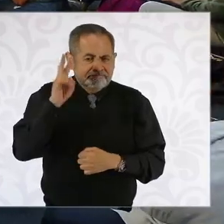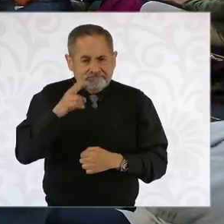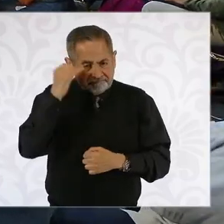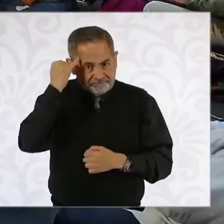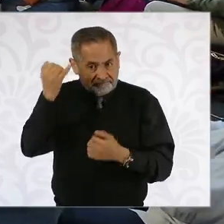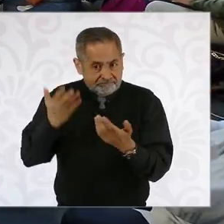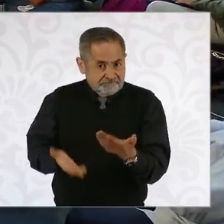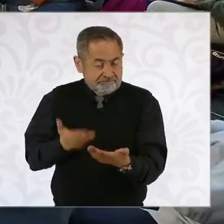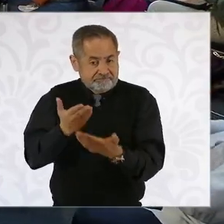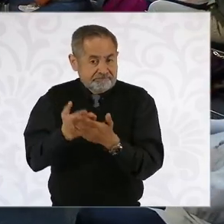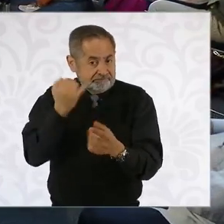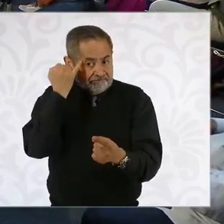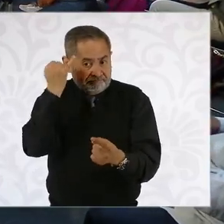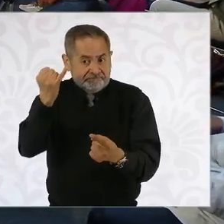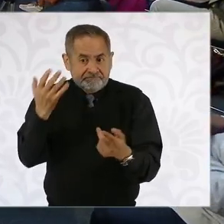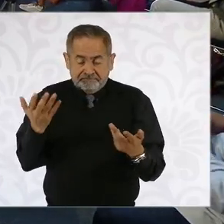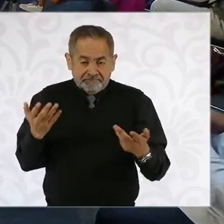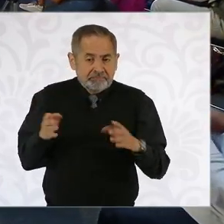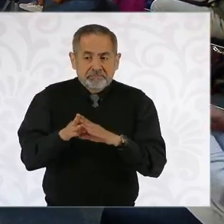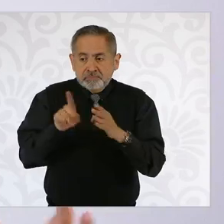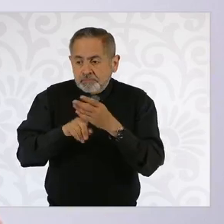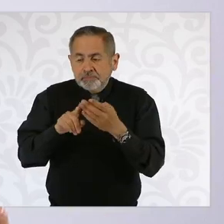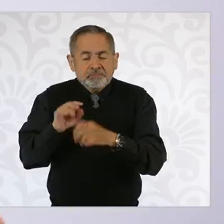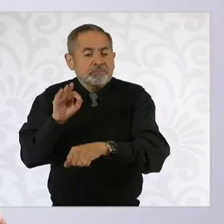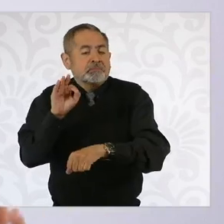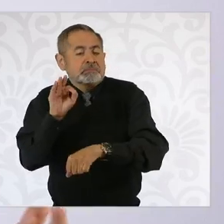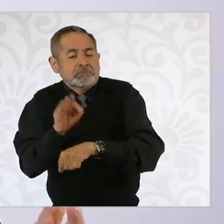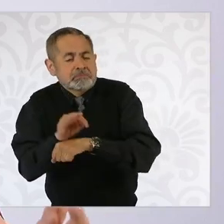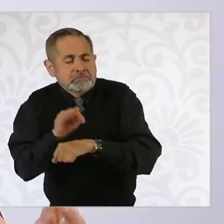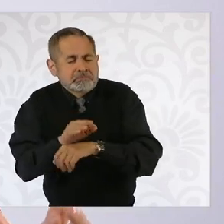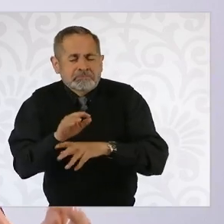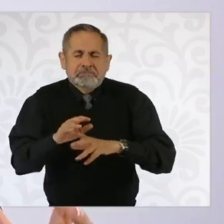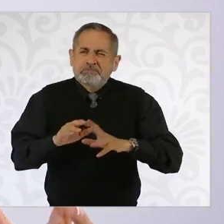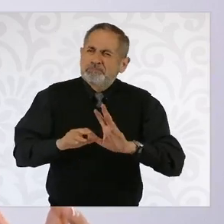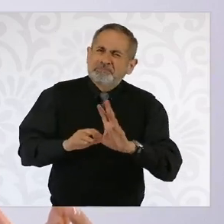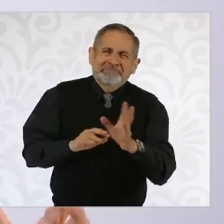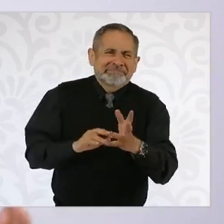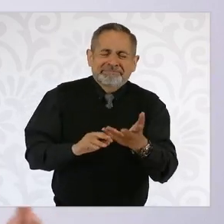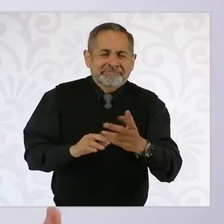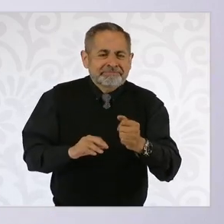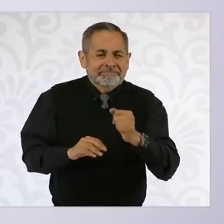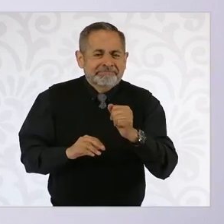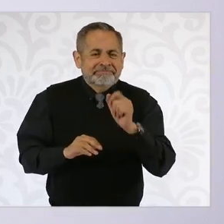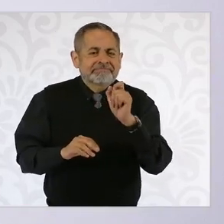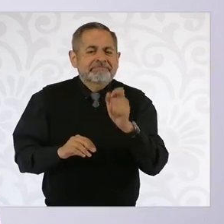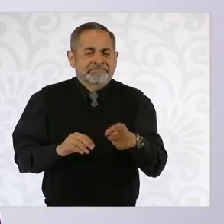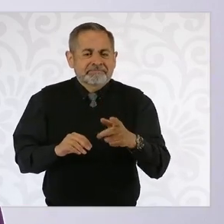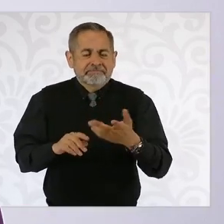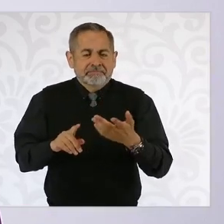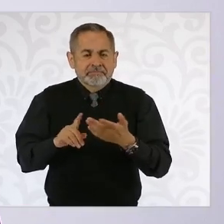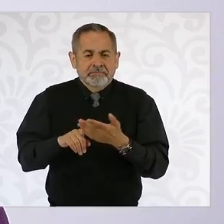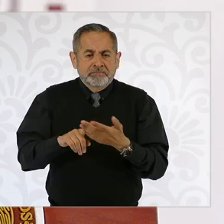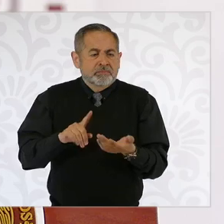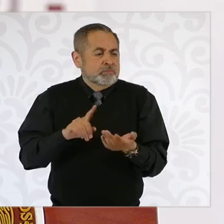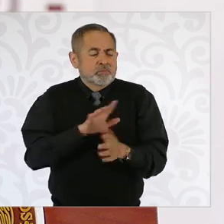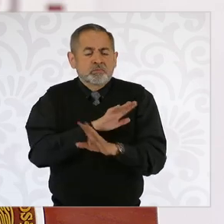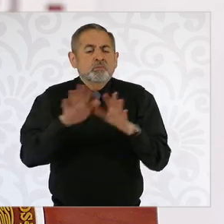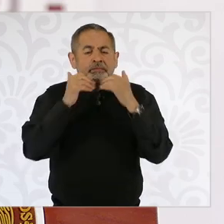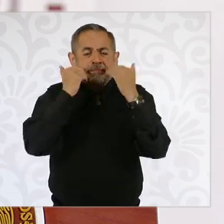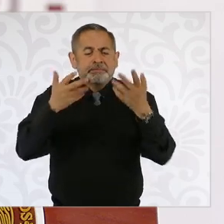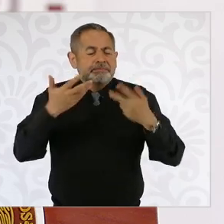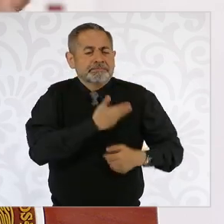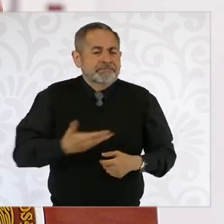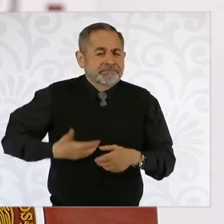esta idea de que el proteccionismo es de cualquiera de los presidentes que gane,